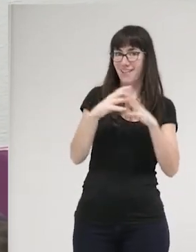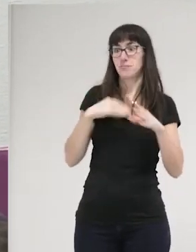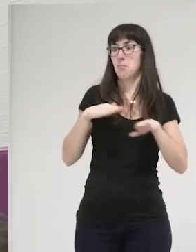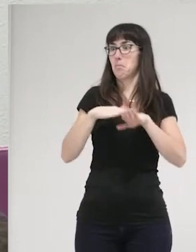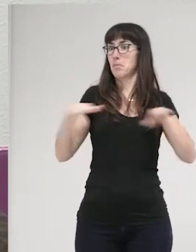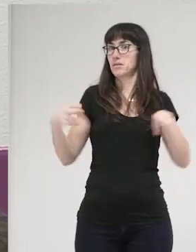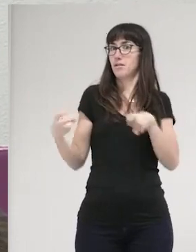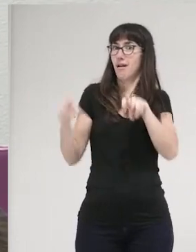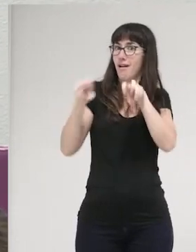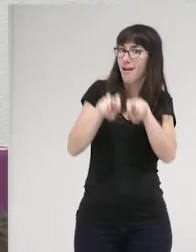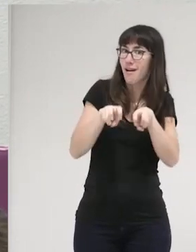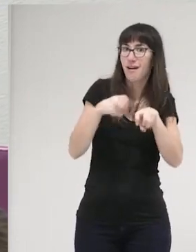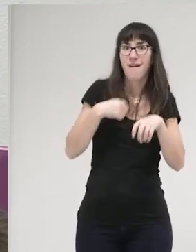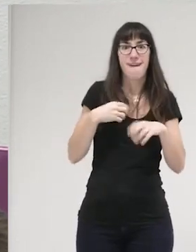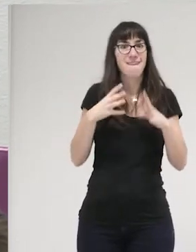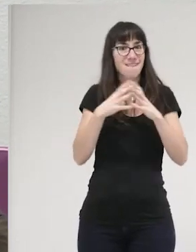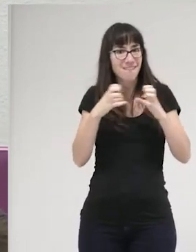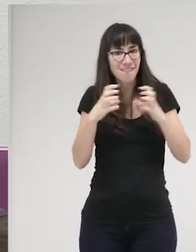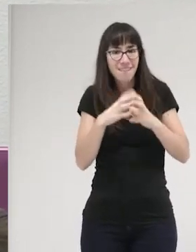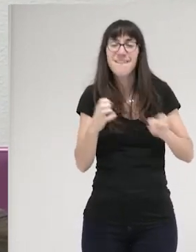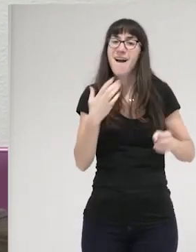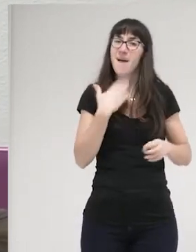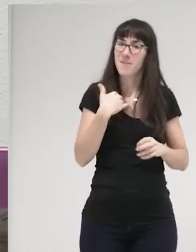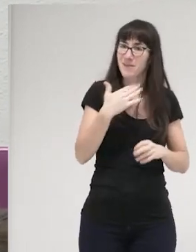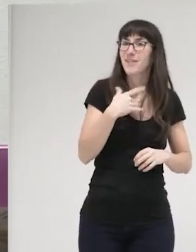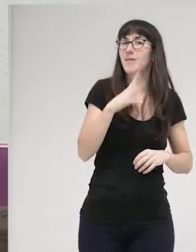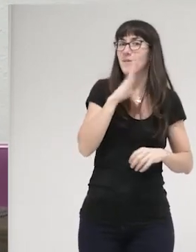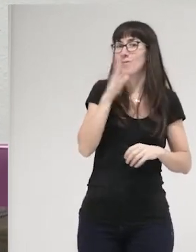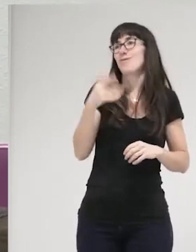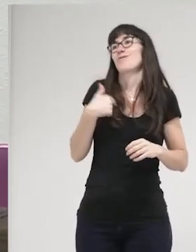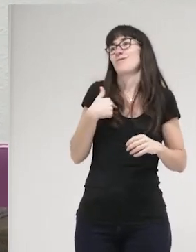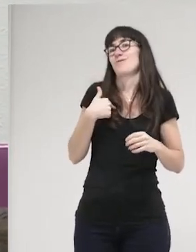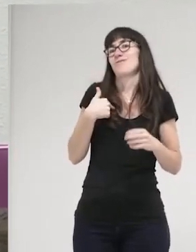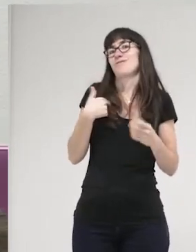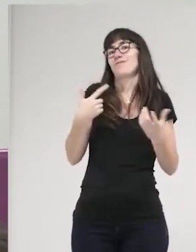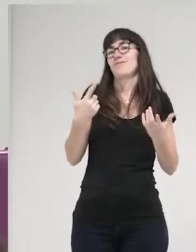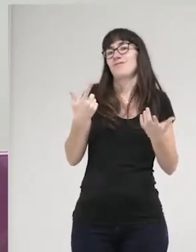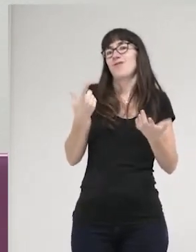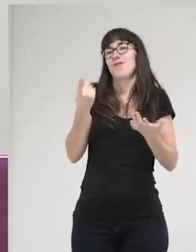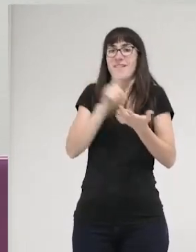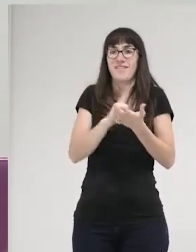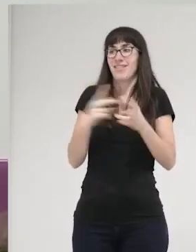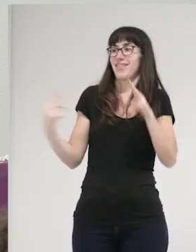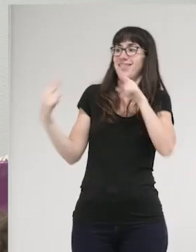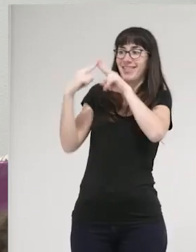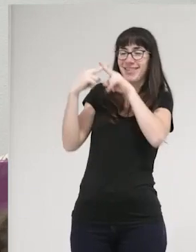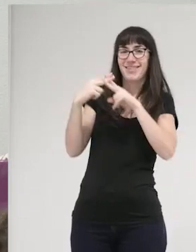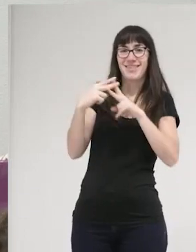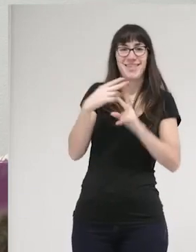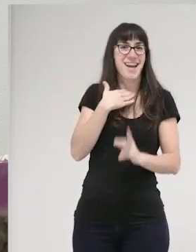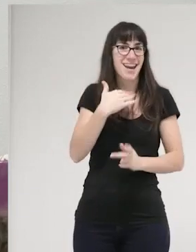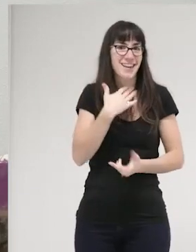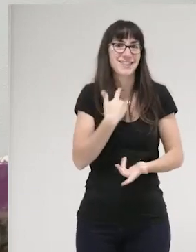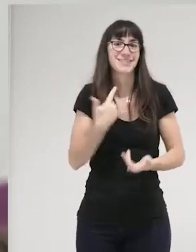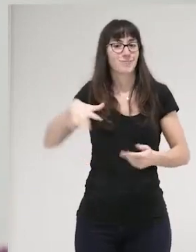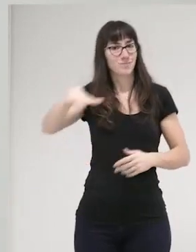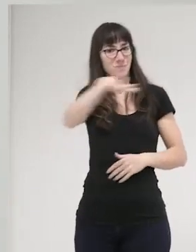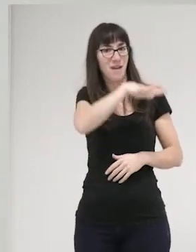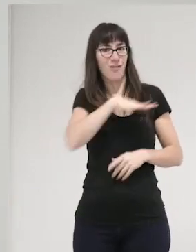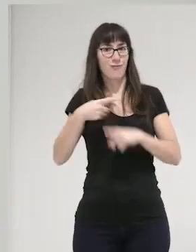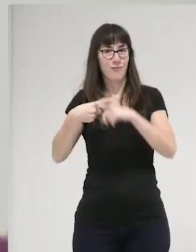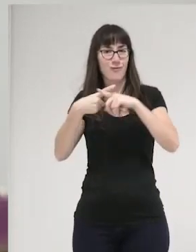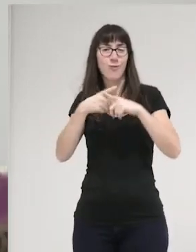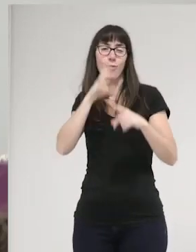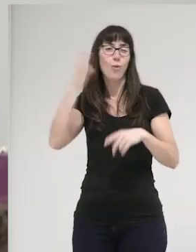ella porque hace tiempo que tenía ganas de volver a verla y a compartir con ella este espacio después de,